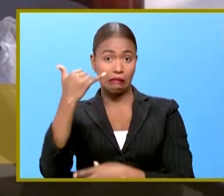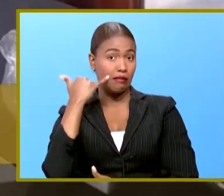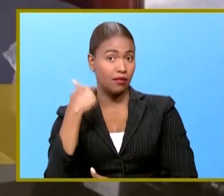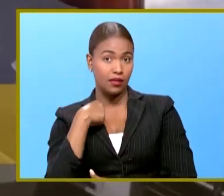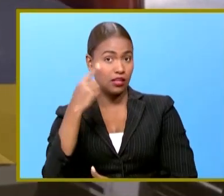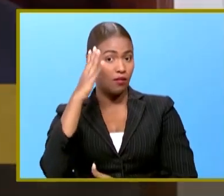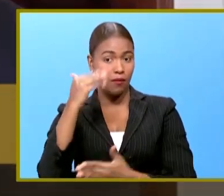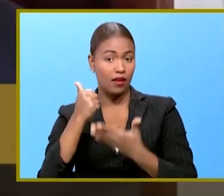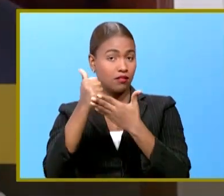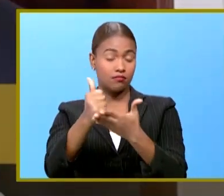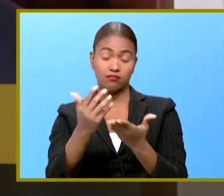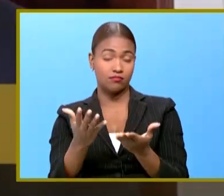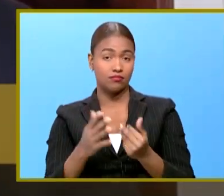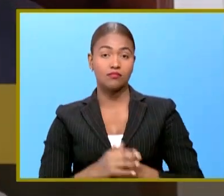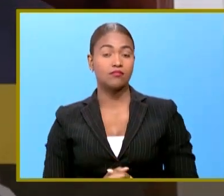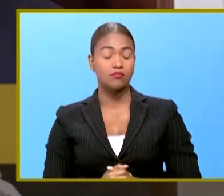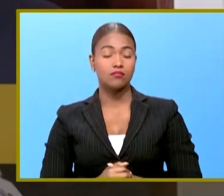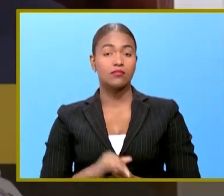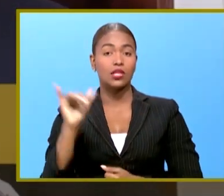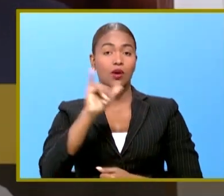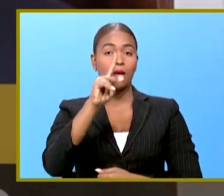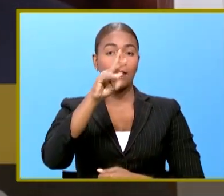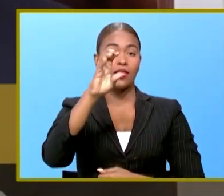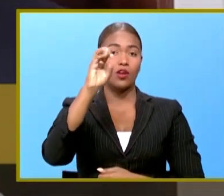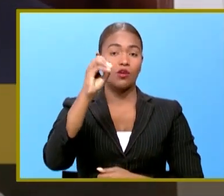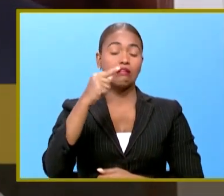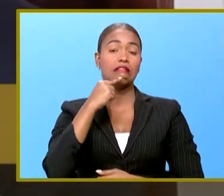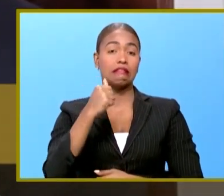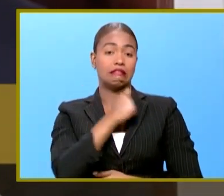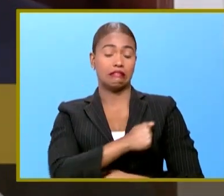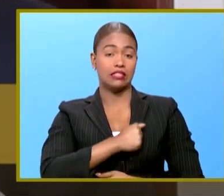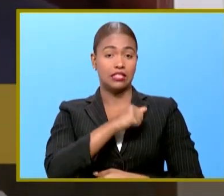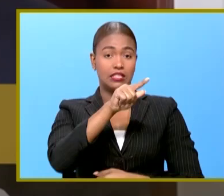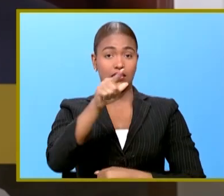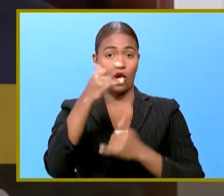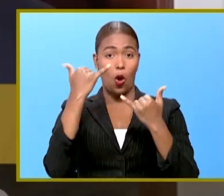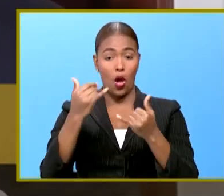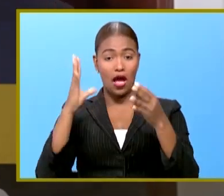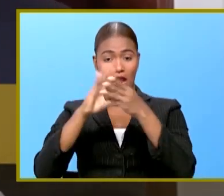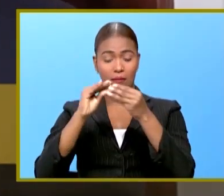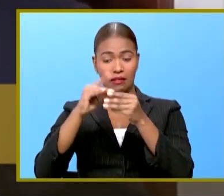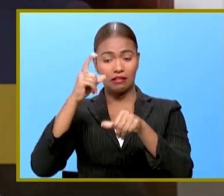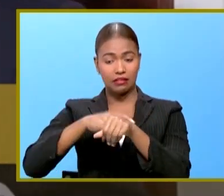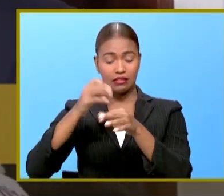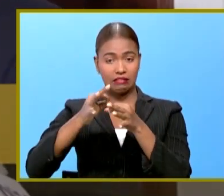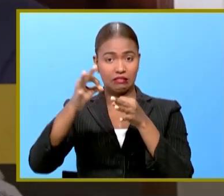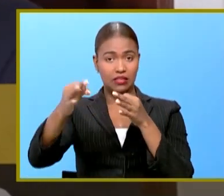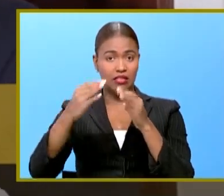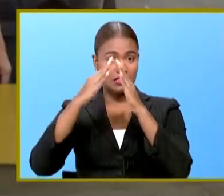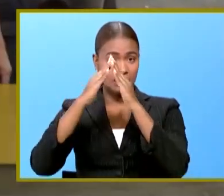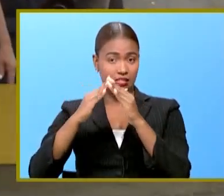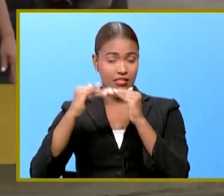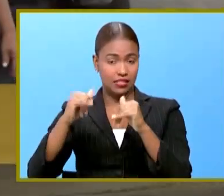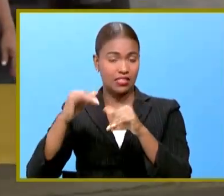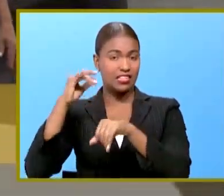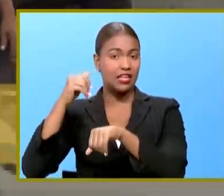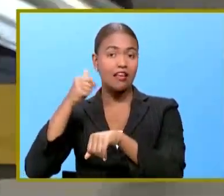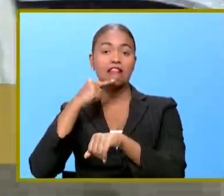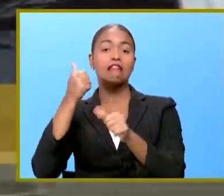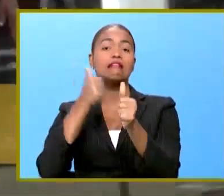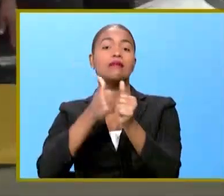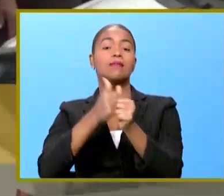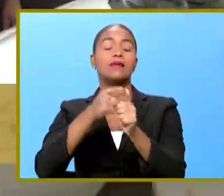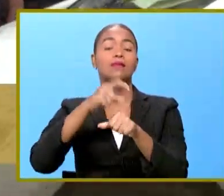porque yo lo cumplo en ese sentido Pedro Botello lamentó que quienes hoy defienden la extensión del estado de emergencia fueron los mismos